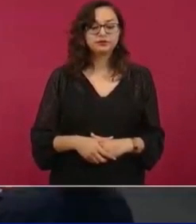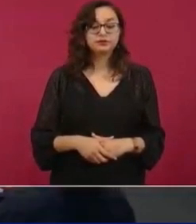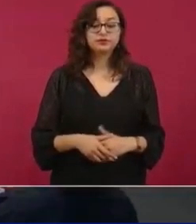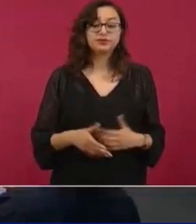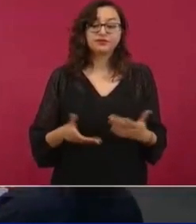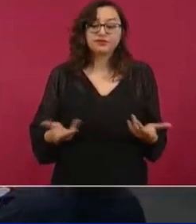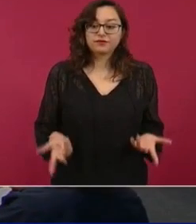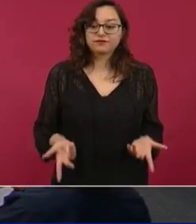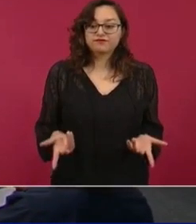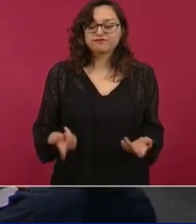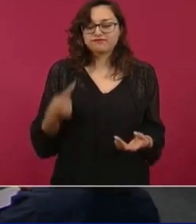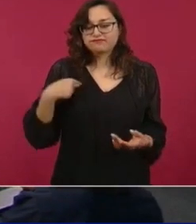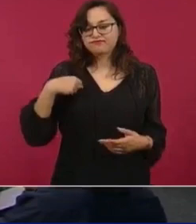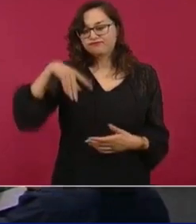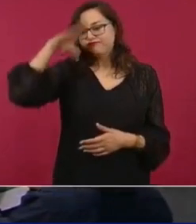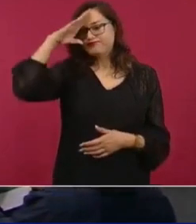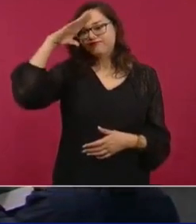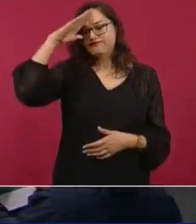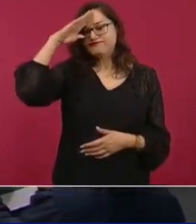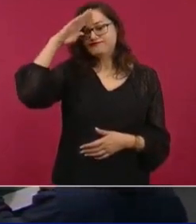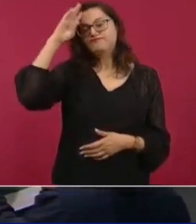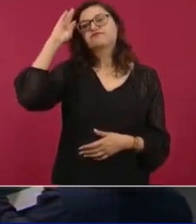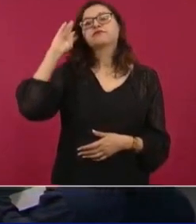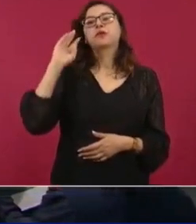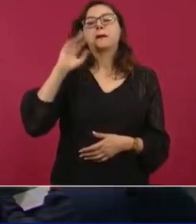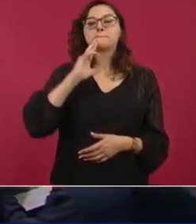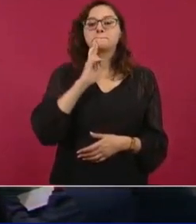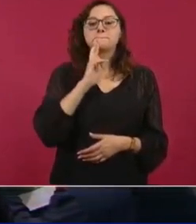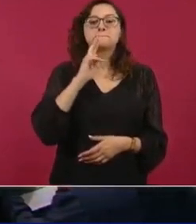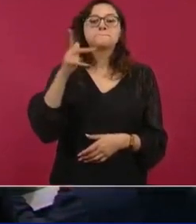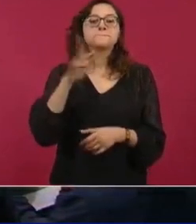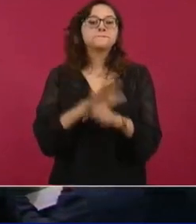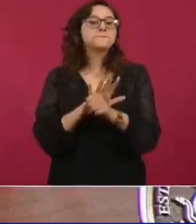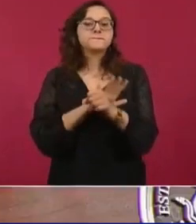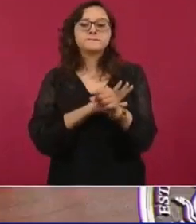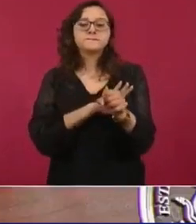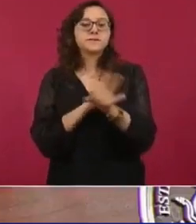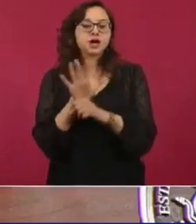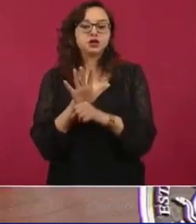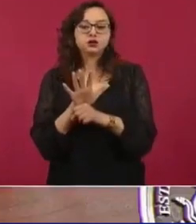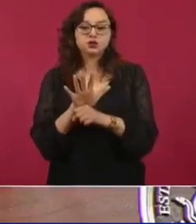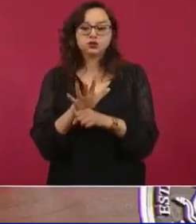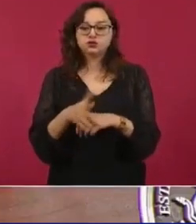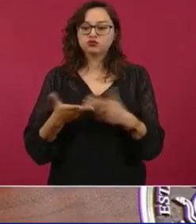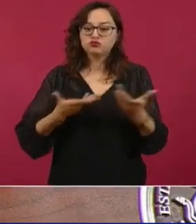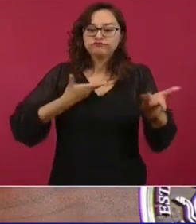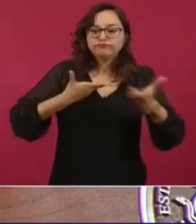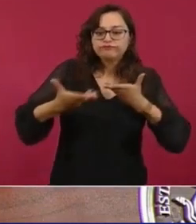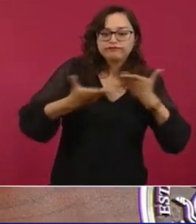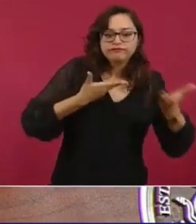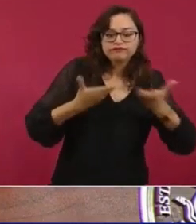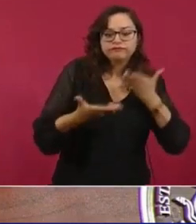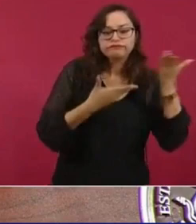Entonces, lo mejor es buscar los acuerdos